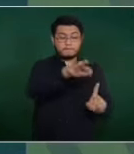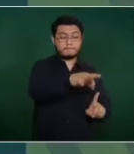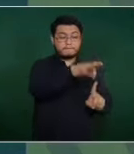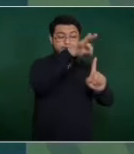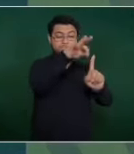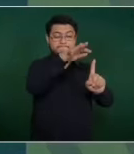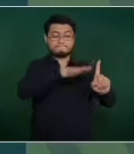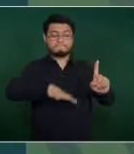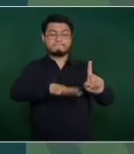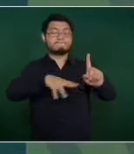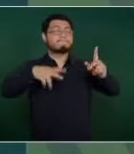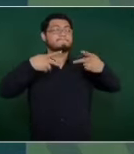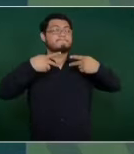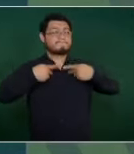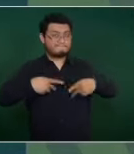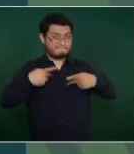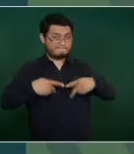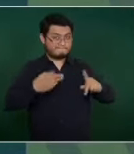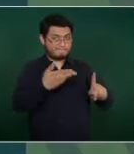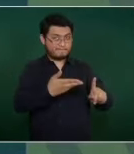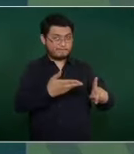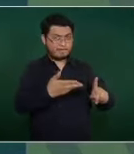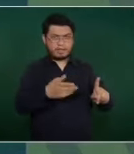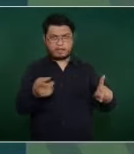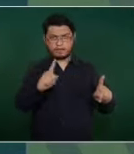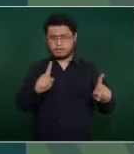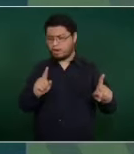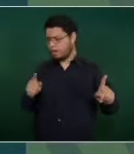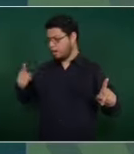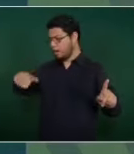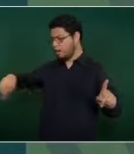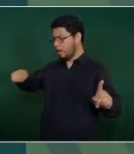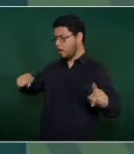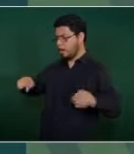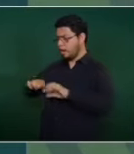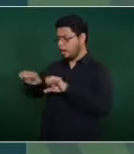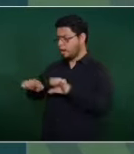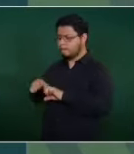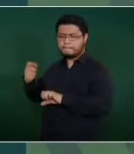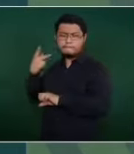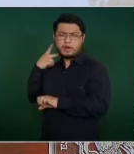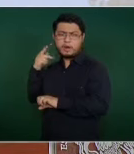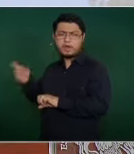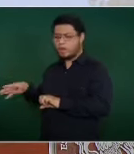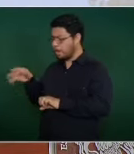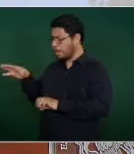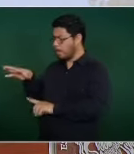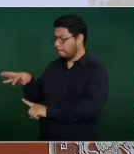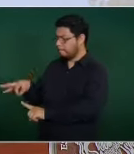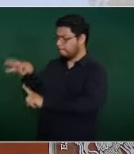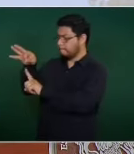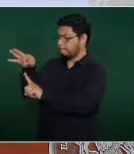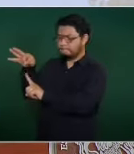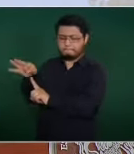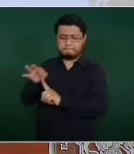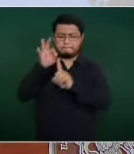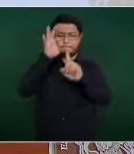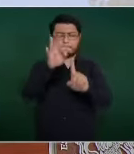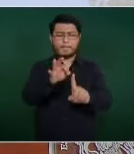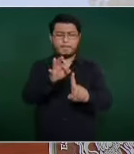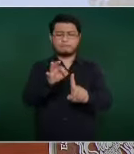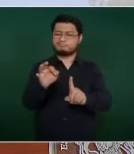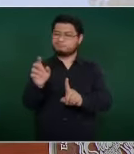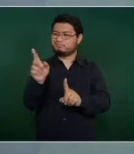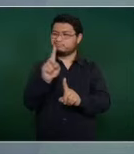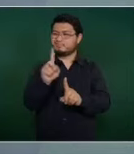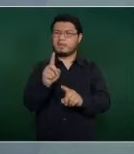no los partidos, porque se reparten